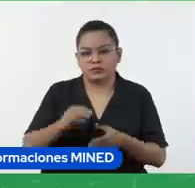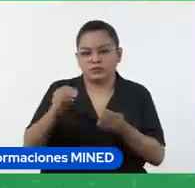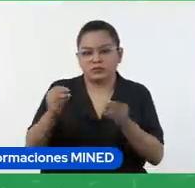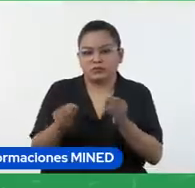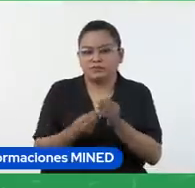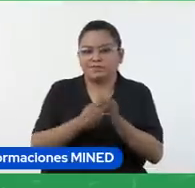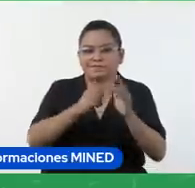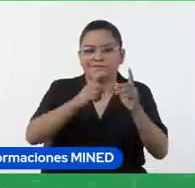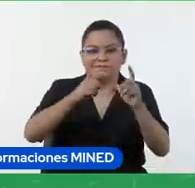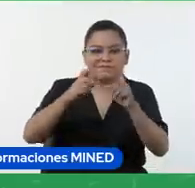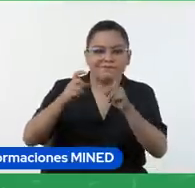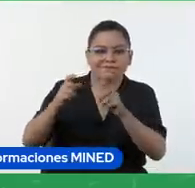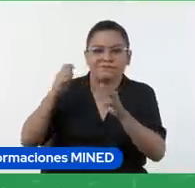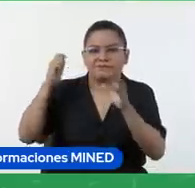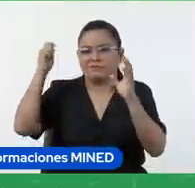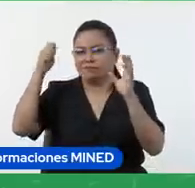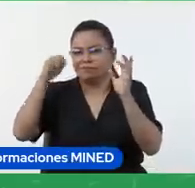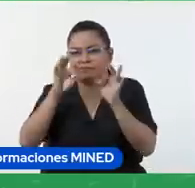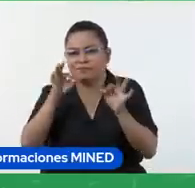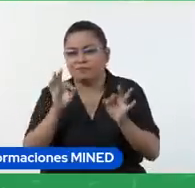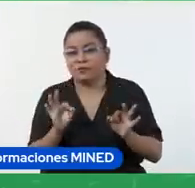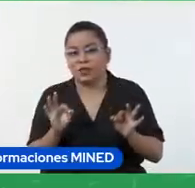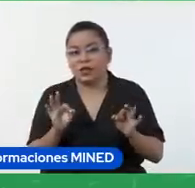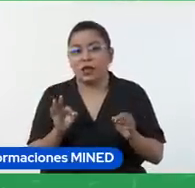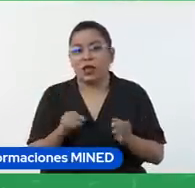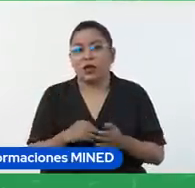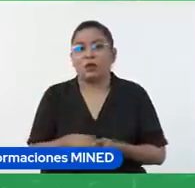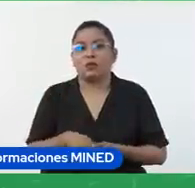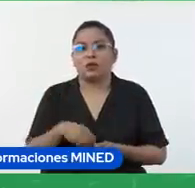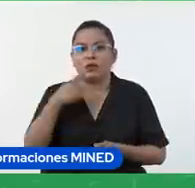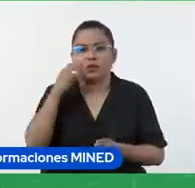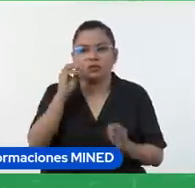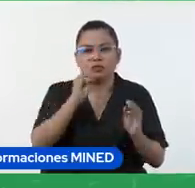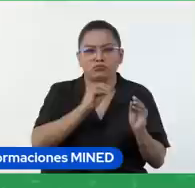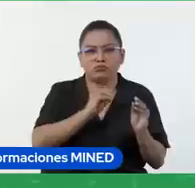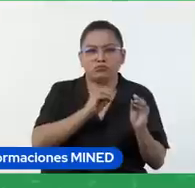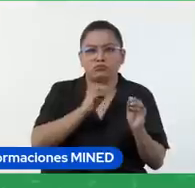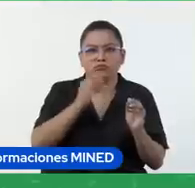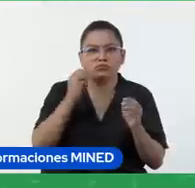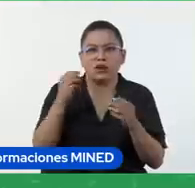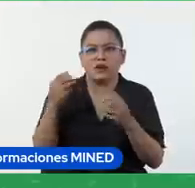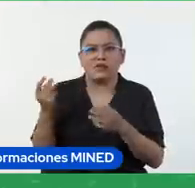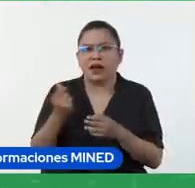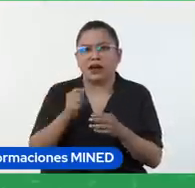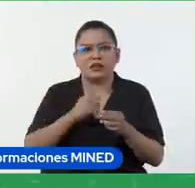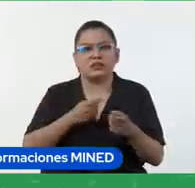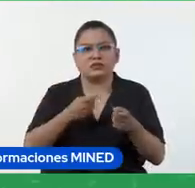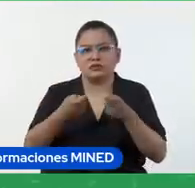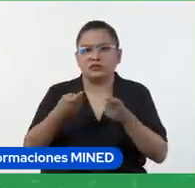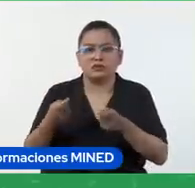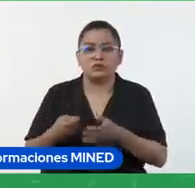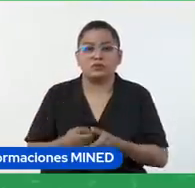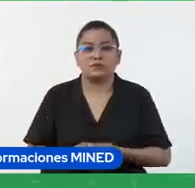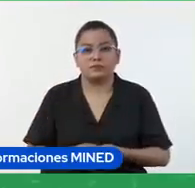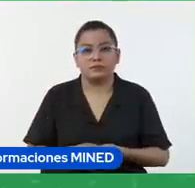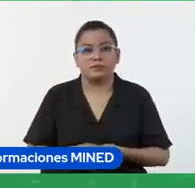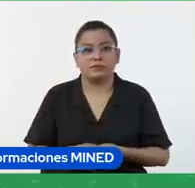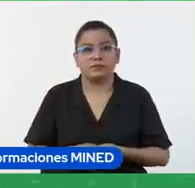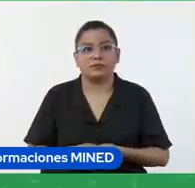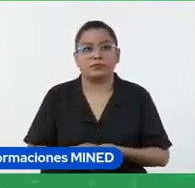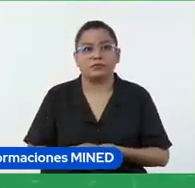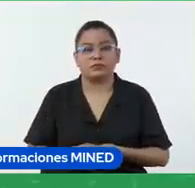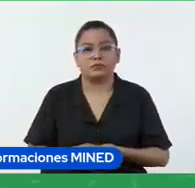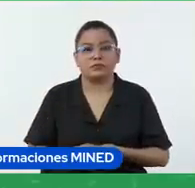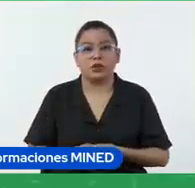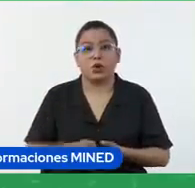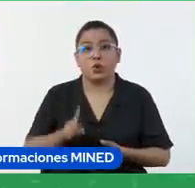imágenes texto video navegar entre diferentes páginas entonces podría ser un sitio dedicado a